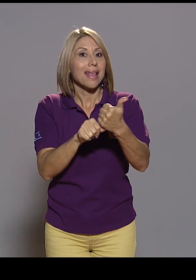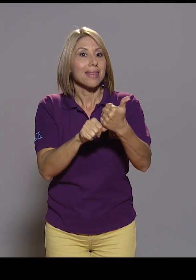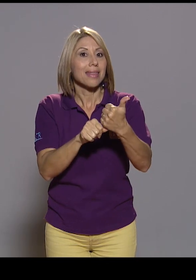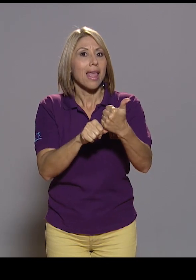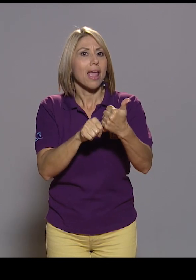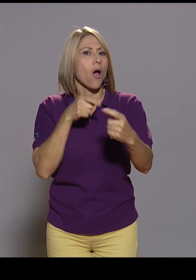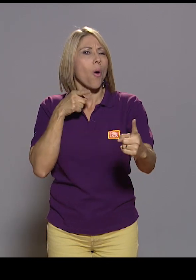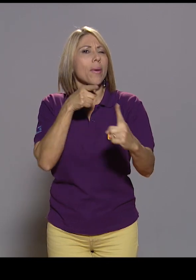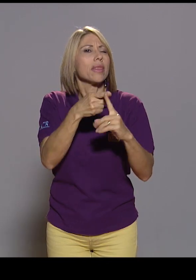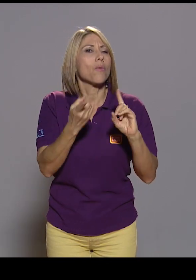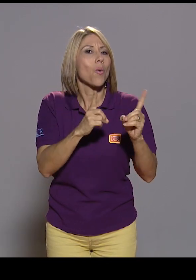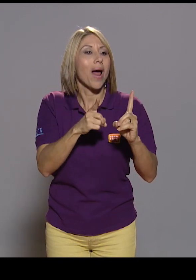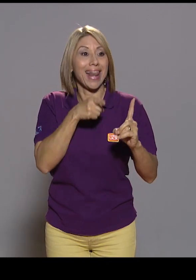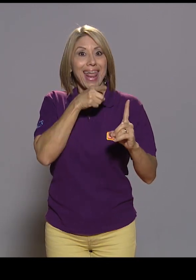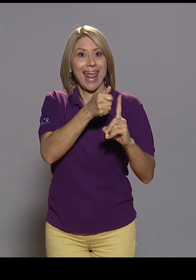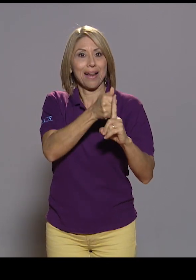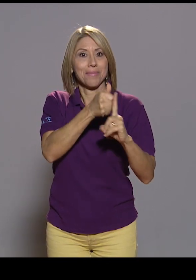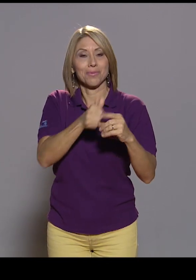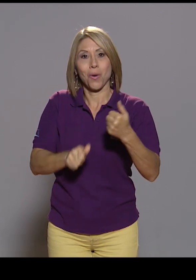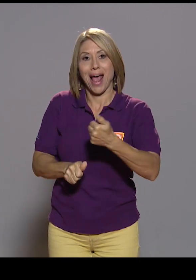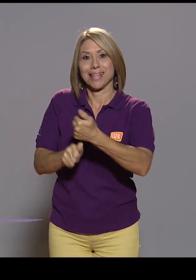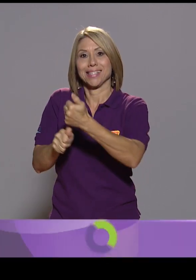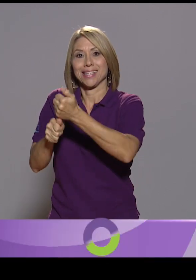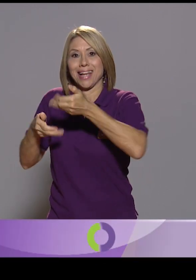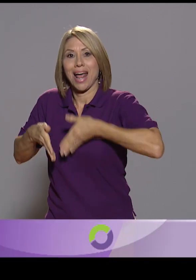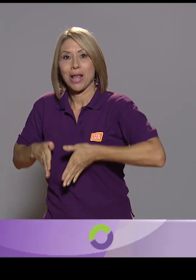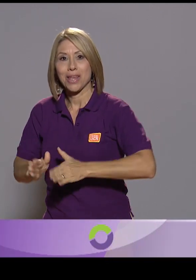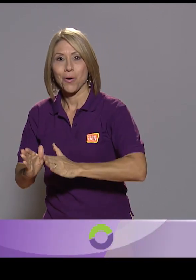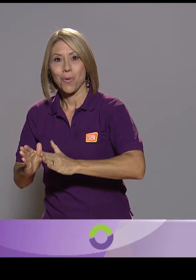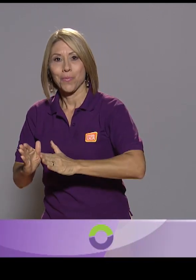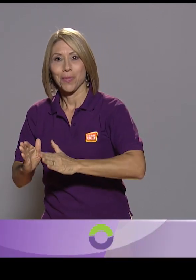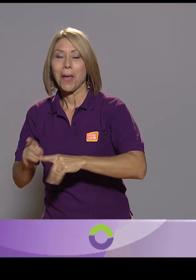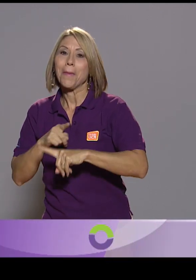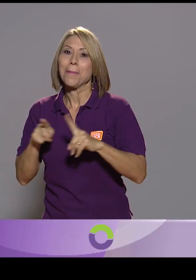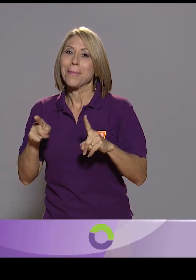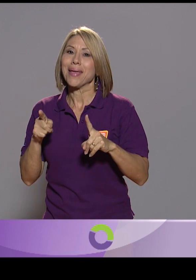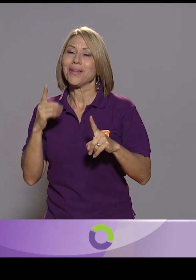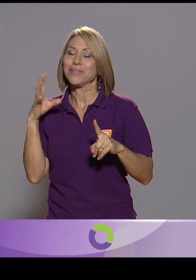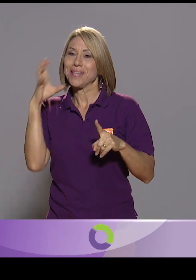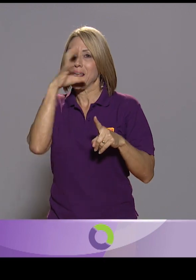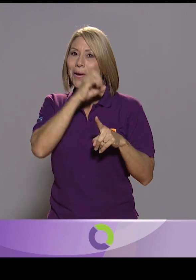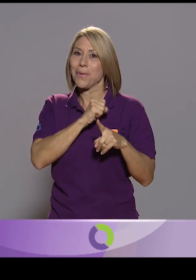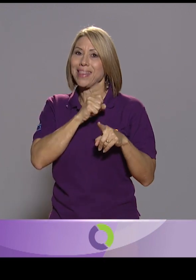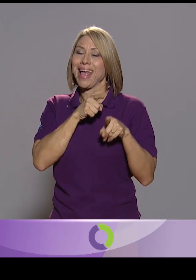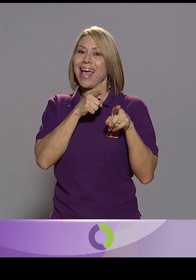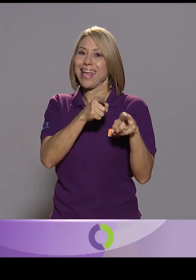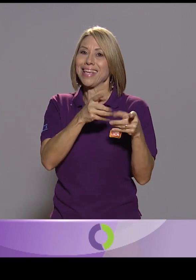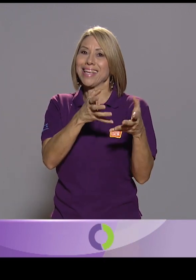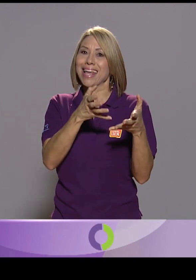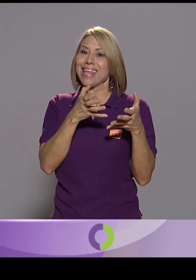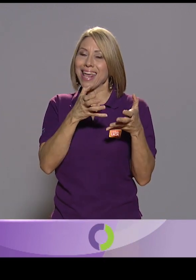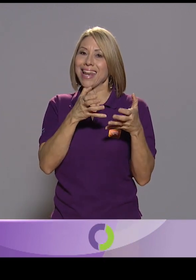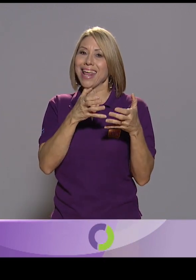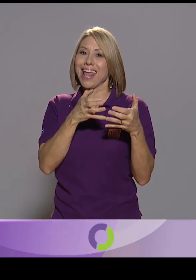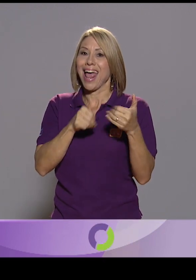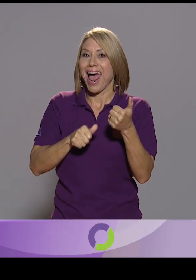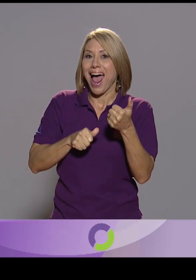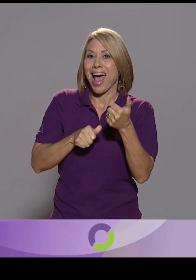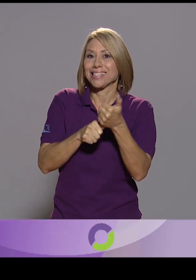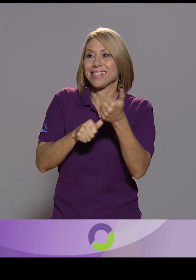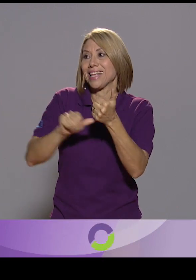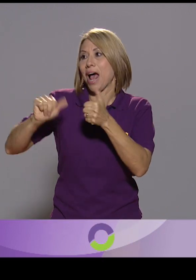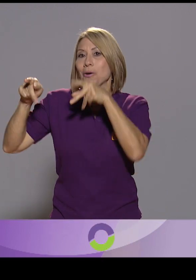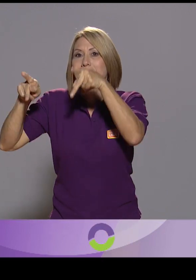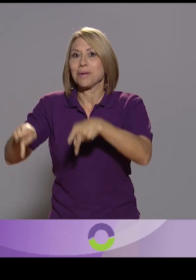concluye el programa, para hacer la idea un poquito más corta, con la idea de que ella quiere asistir a personas, pero no ser la asistente